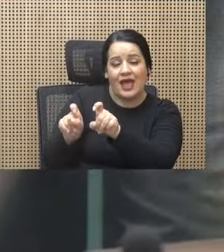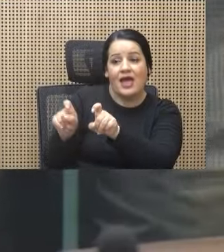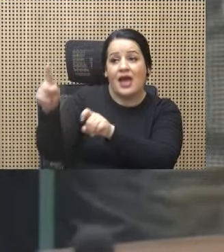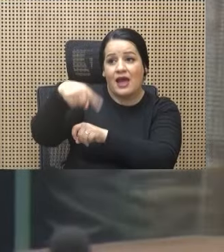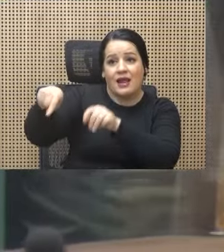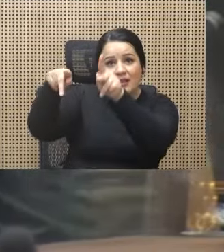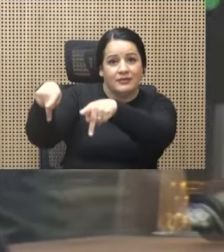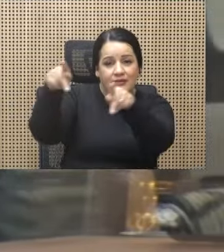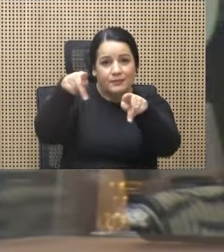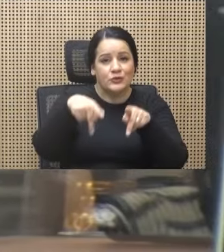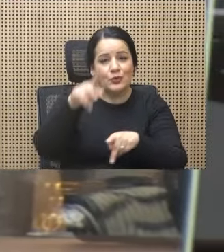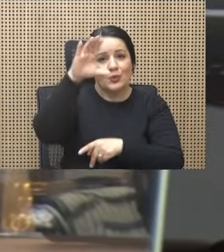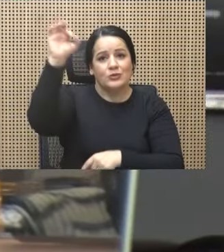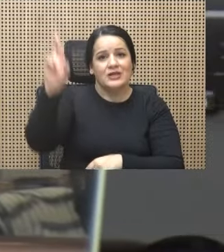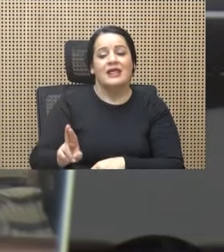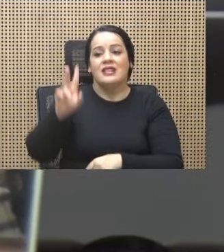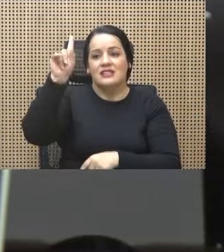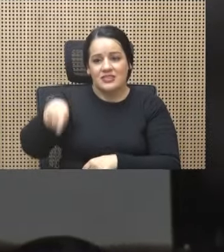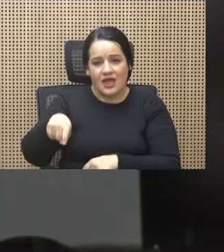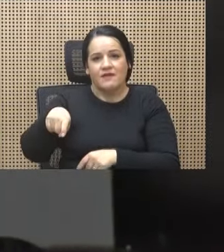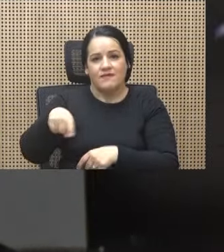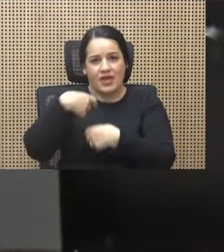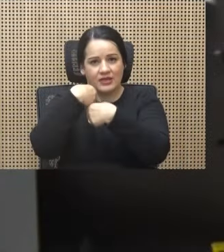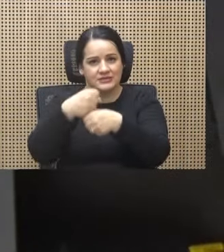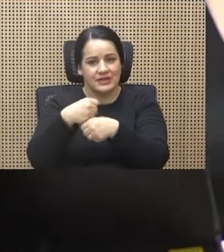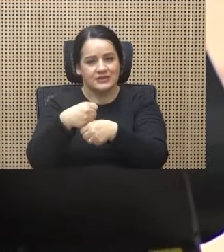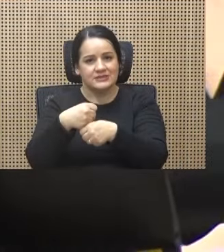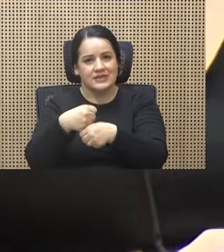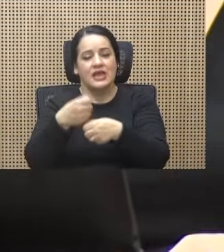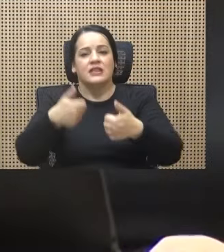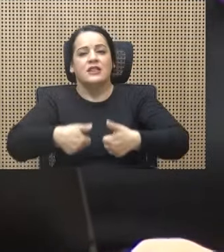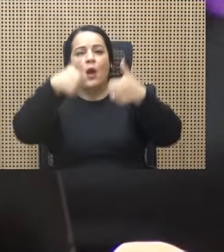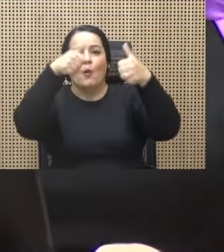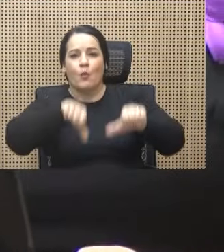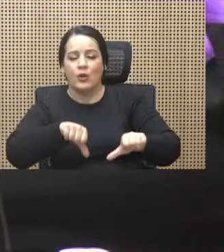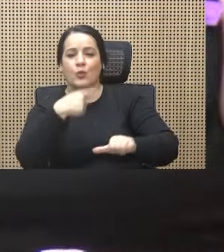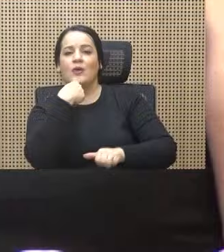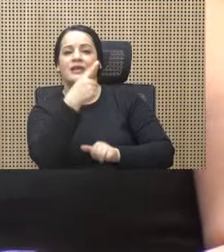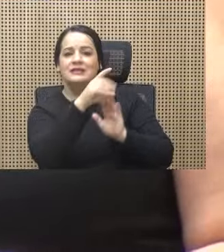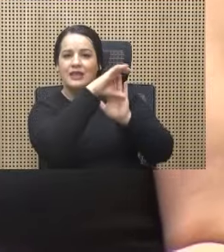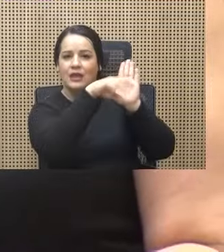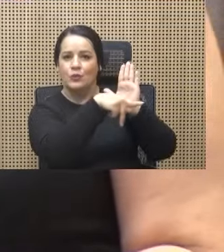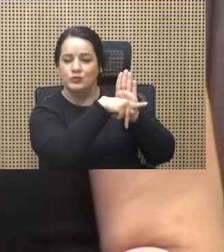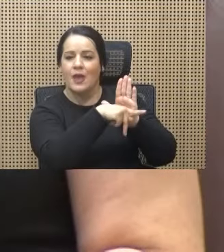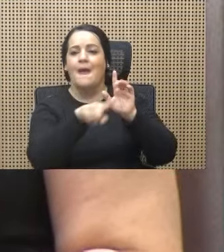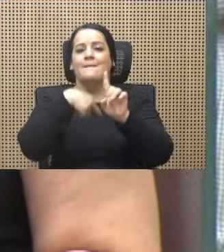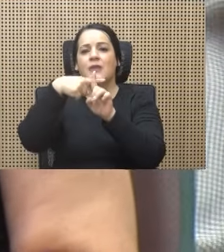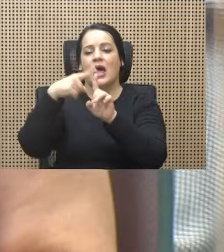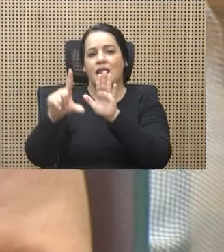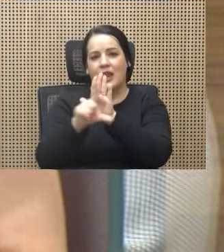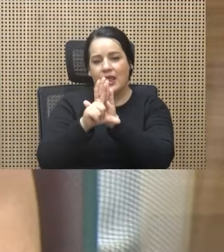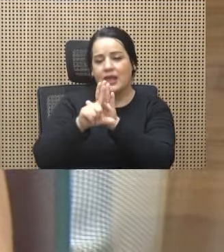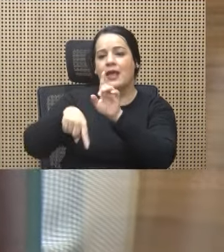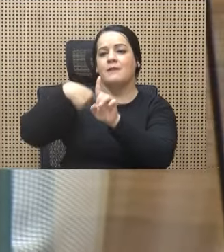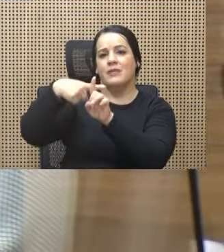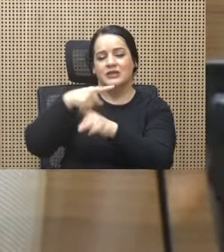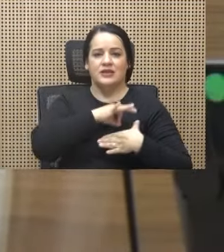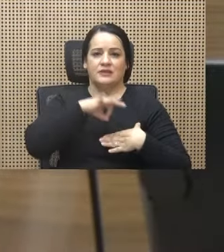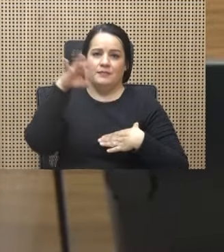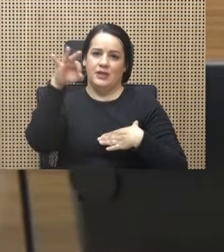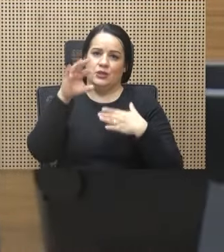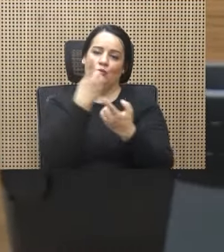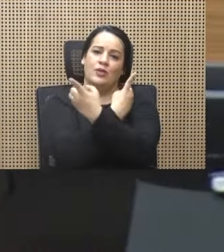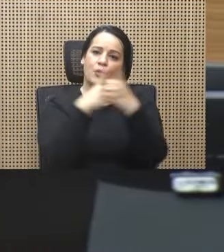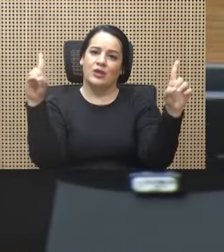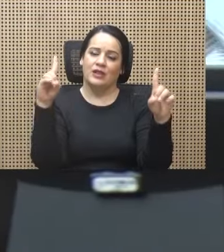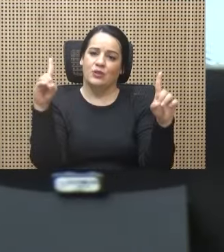dispuesto en nuestra Constitución, en la ley y bajo el espíritu democrático por el cual fue creado.